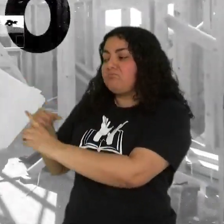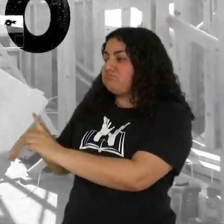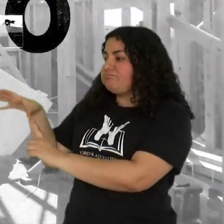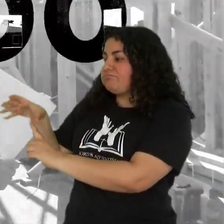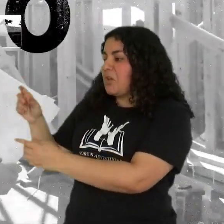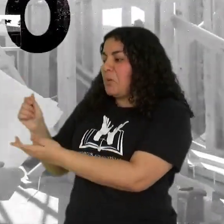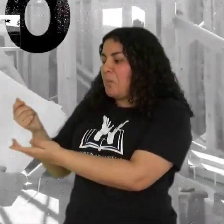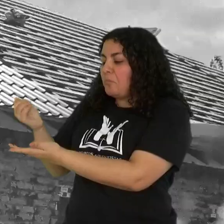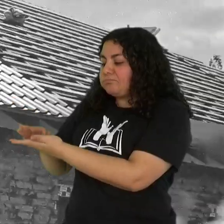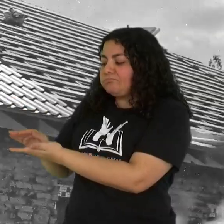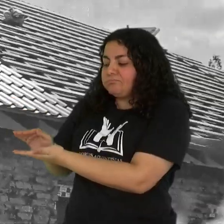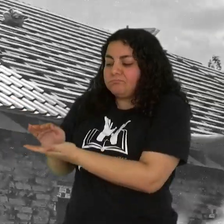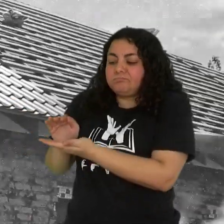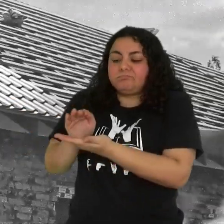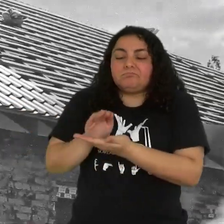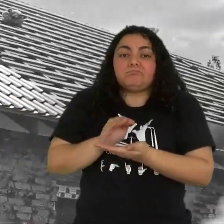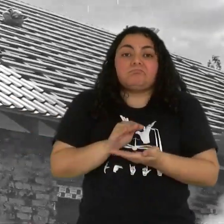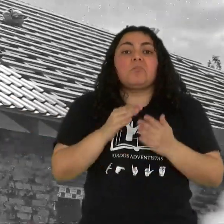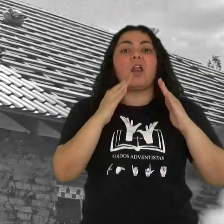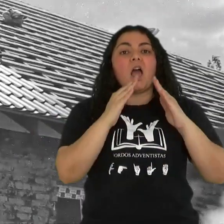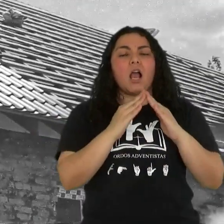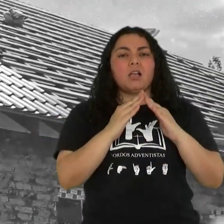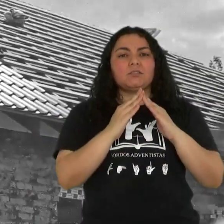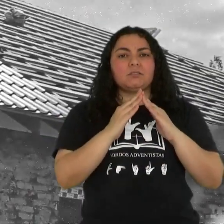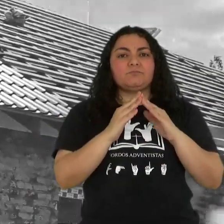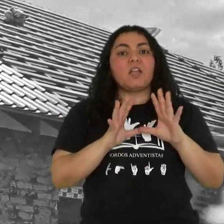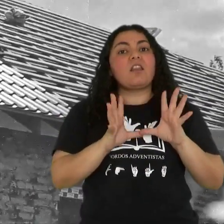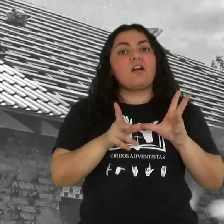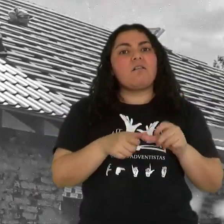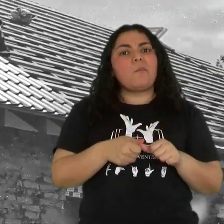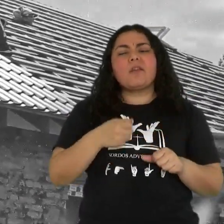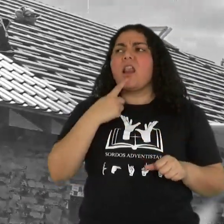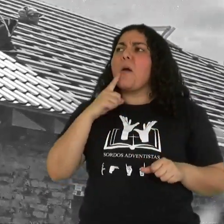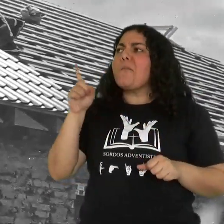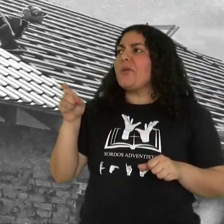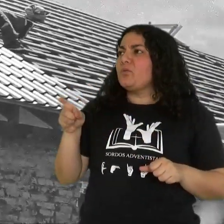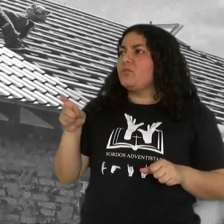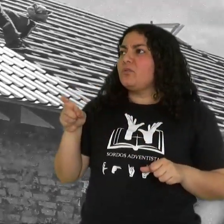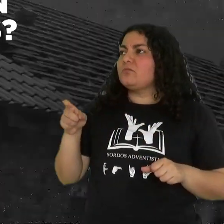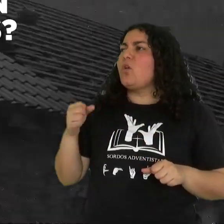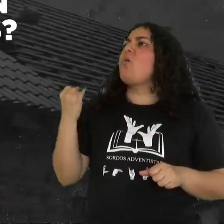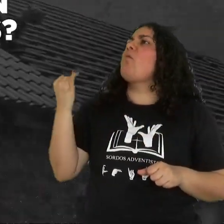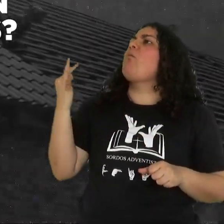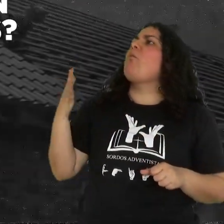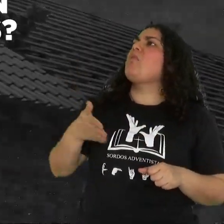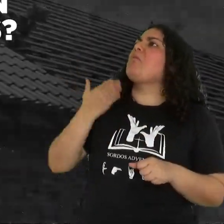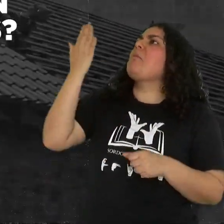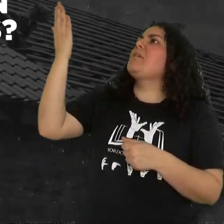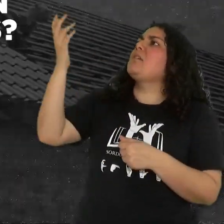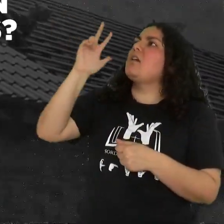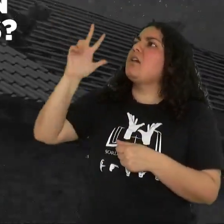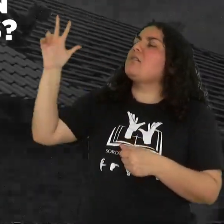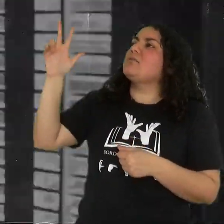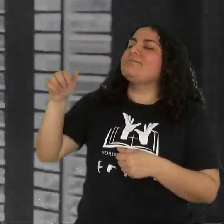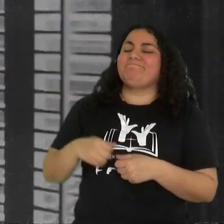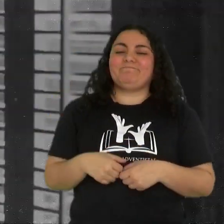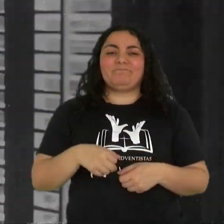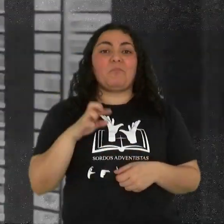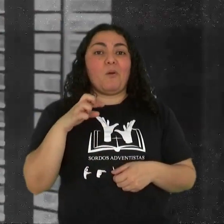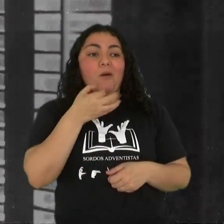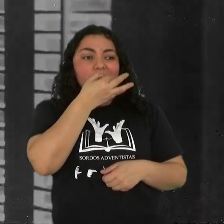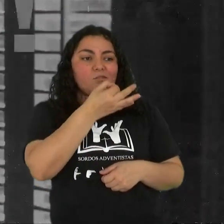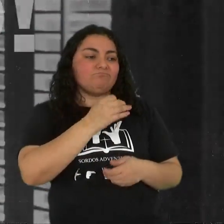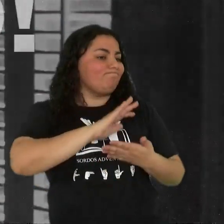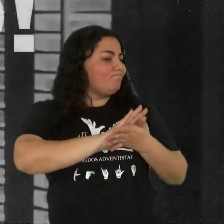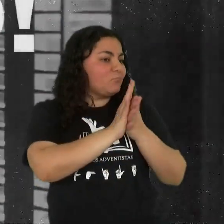25 mil dólares después de instalar un nuevo techo para la escuela. Cuando se le preguntó cuánto deberían devolver a Dios, el padre